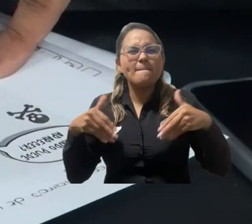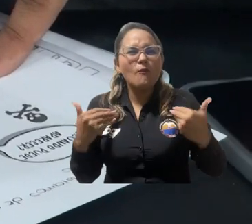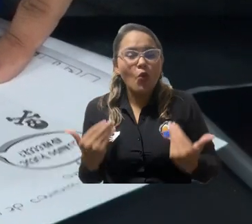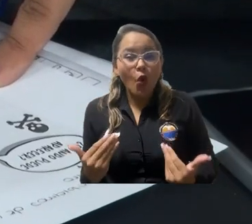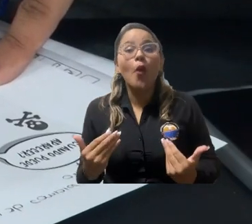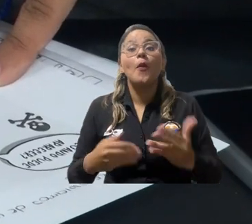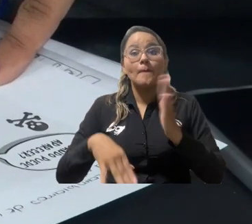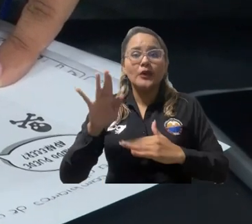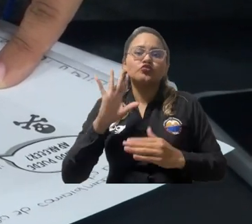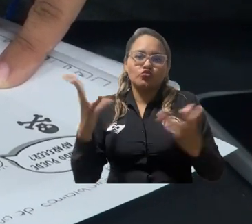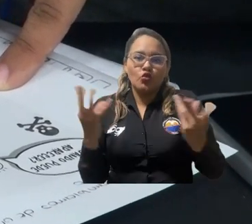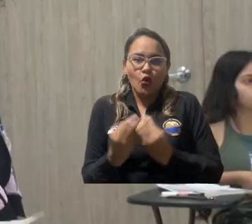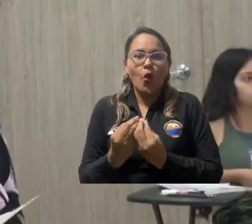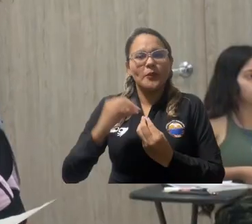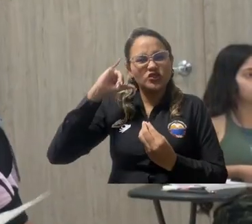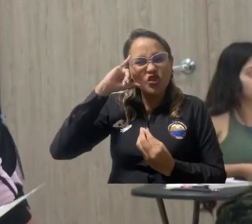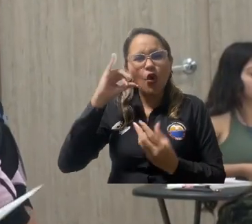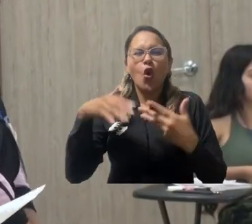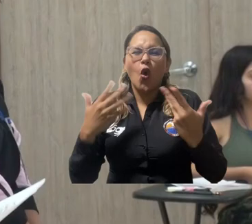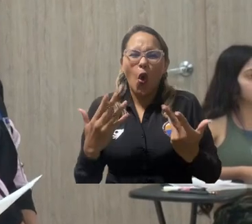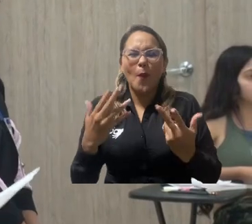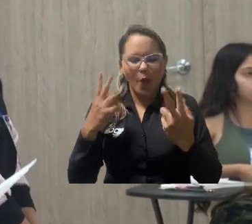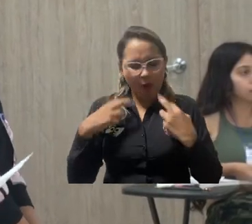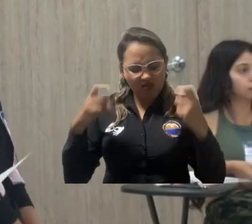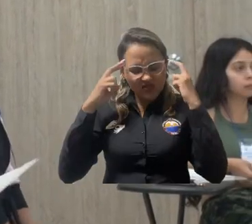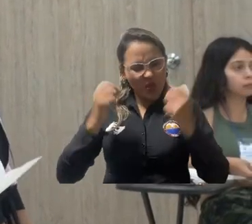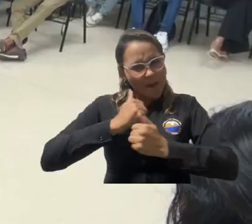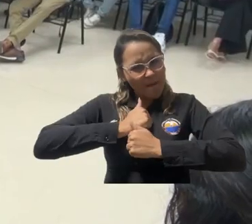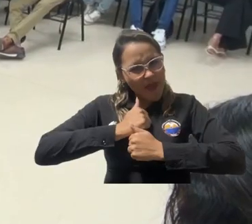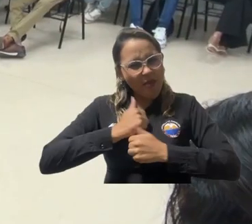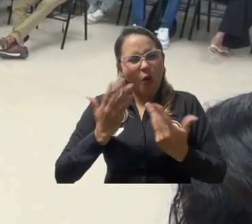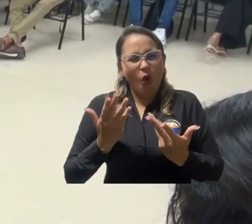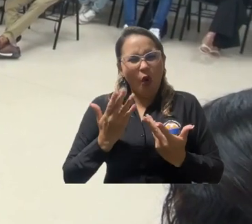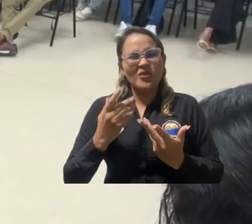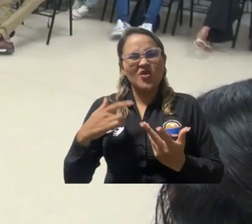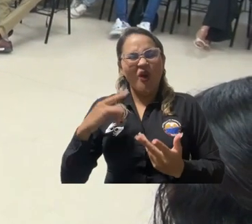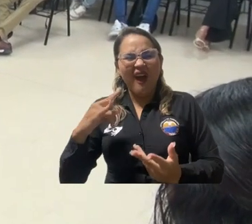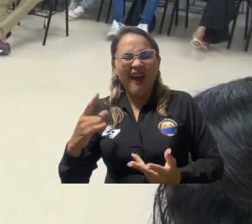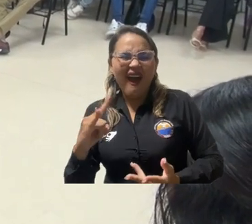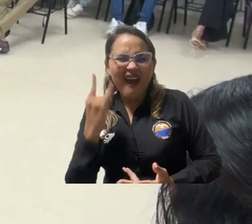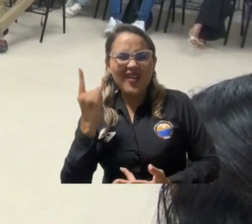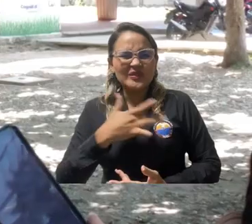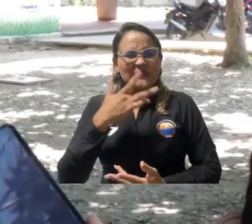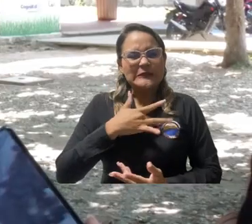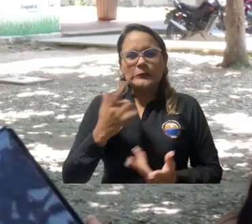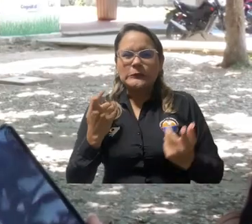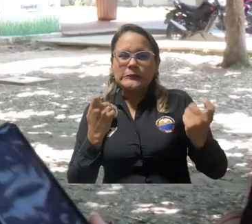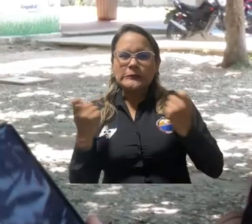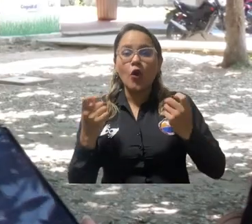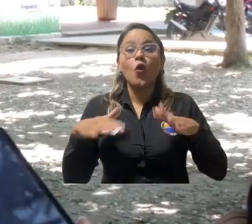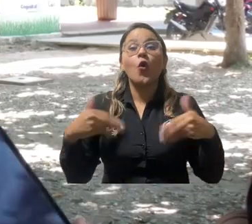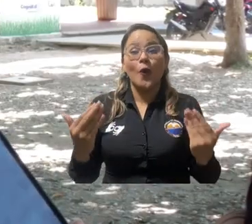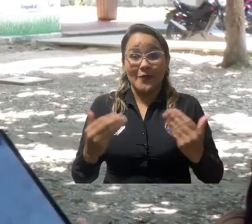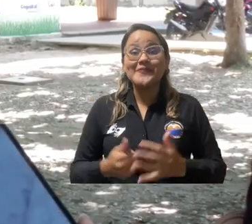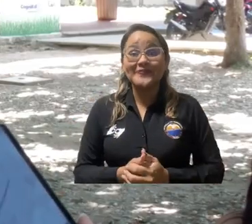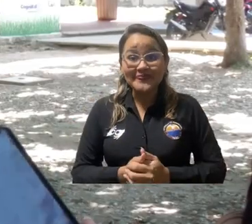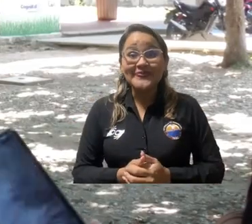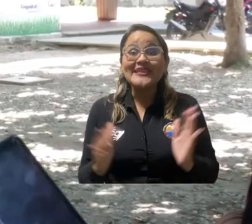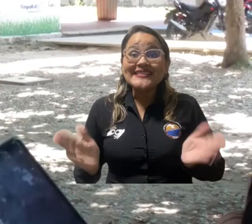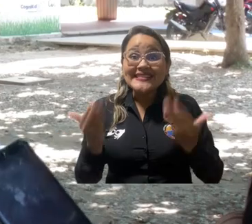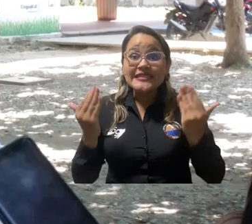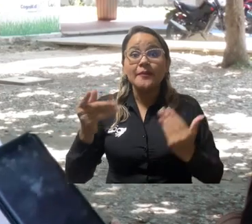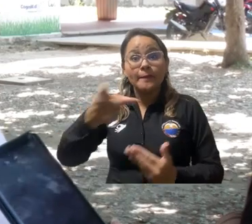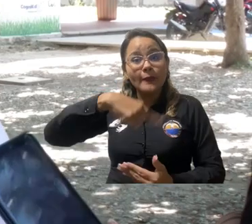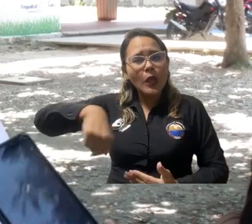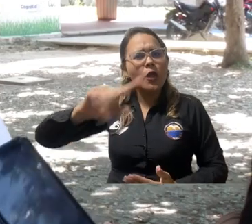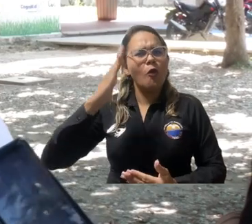grupo de psicólogos en el que se trabaja en las habilidades, el reconocimiento y la gestión de emociones. Son estudiantes o jóvenes que aspiran a entrar a